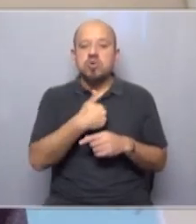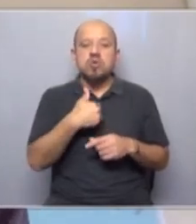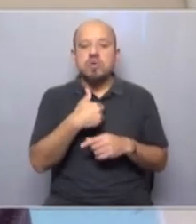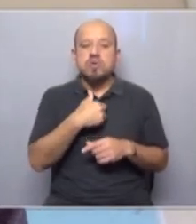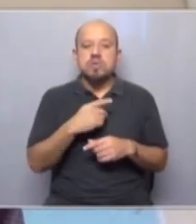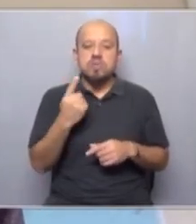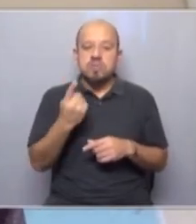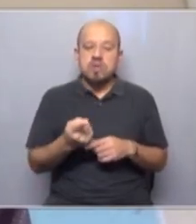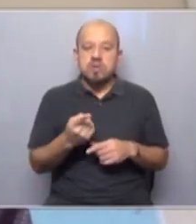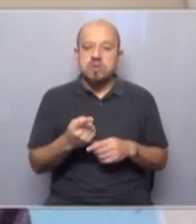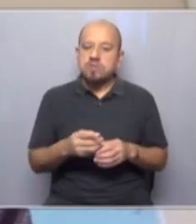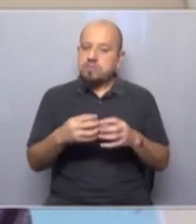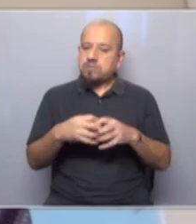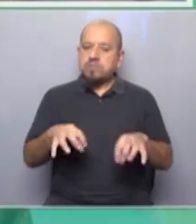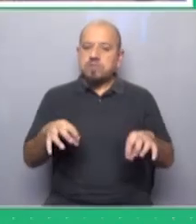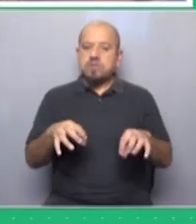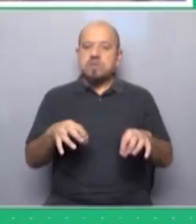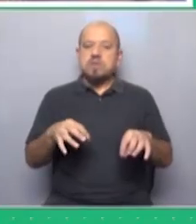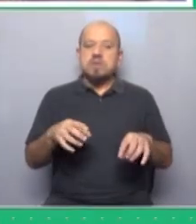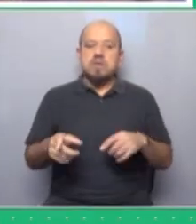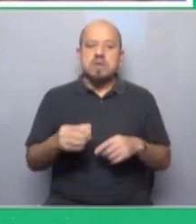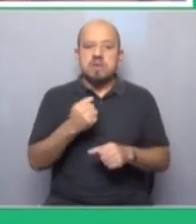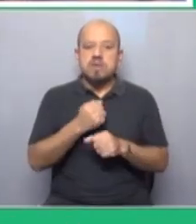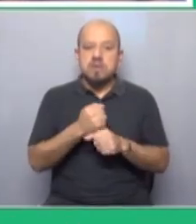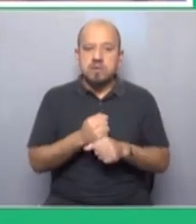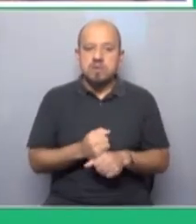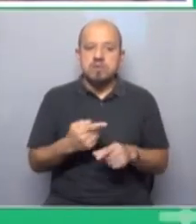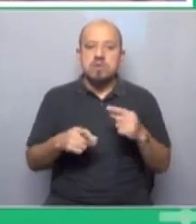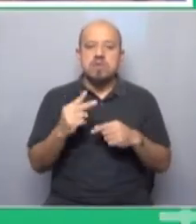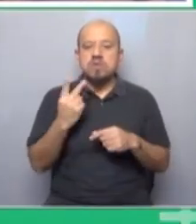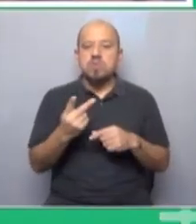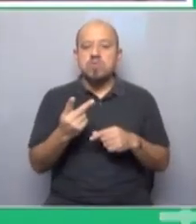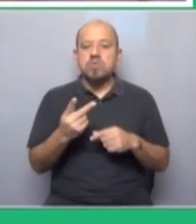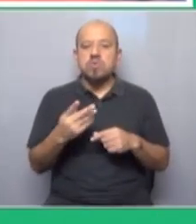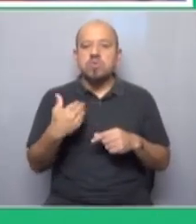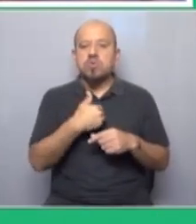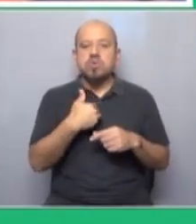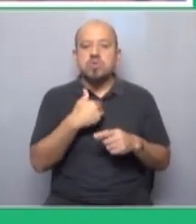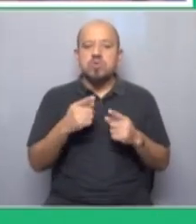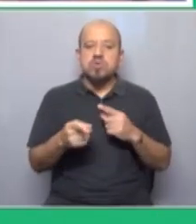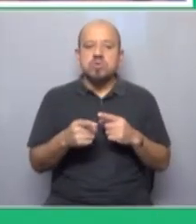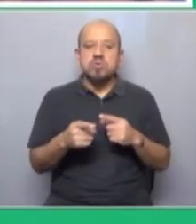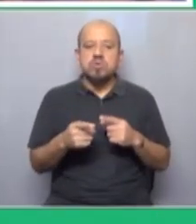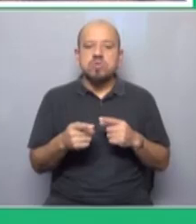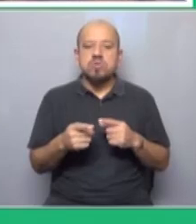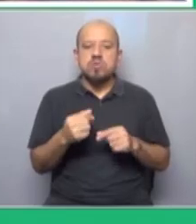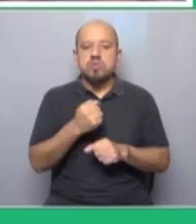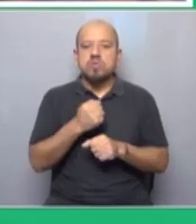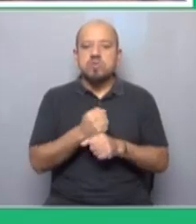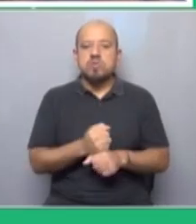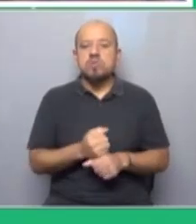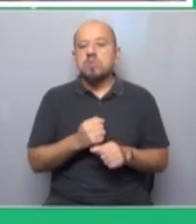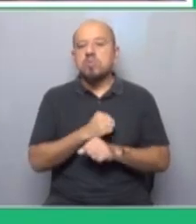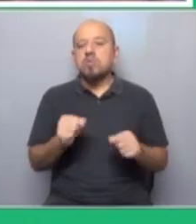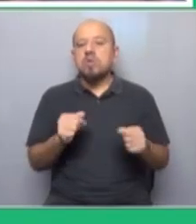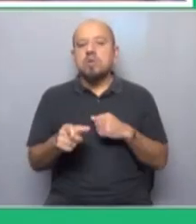es dividir la clase trabajadora. Pero la segunda función es tener un sector de la clase trabajadora que puede